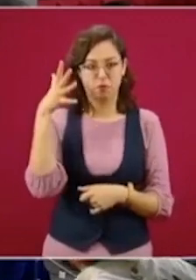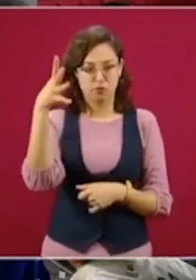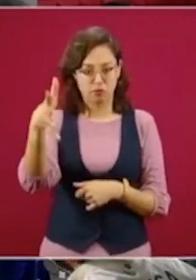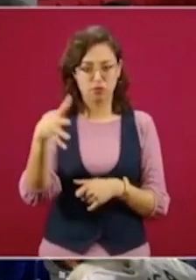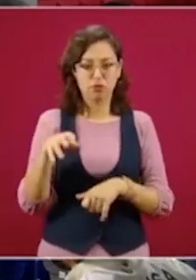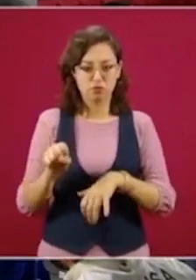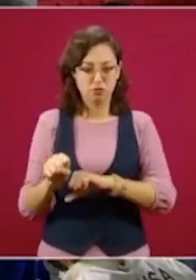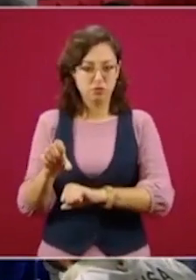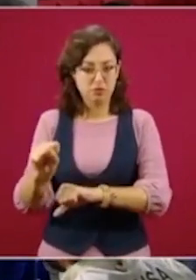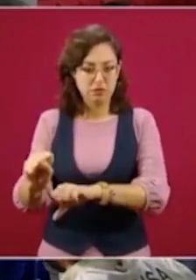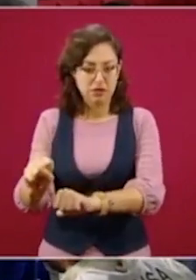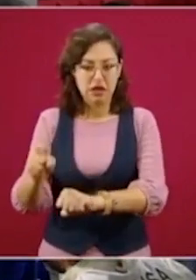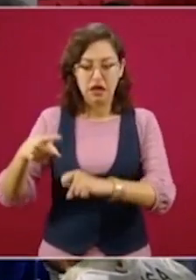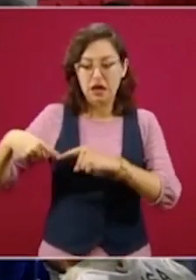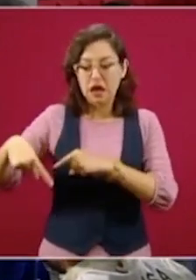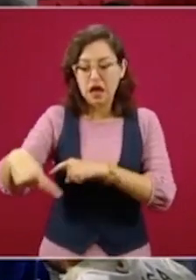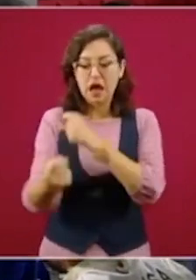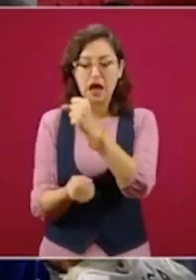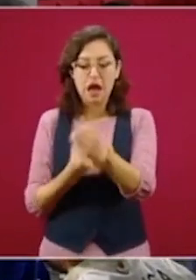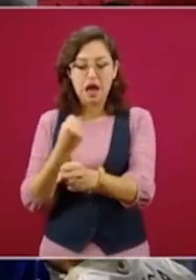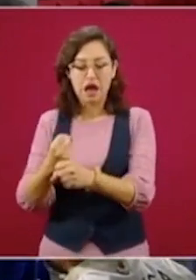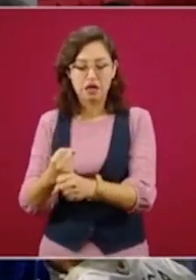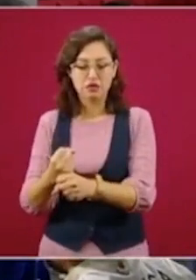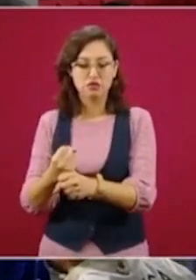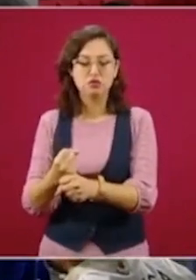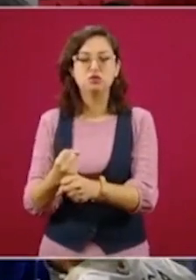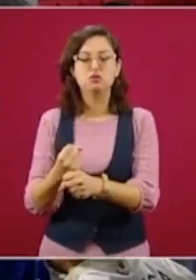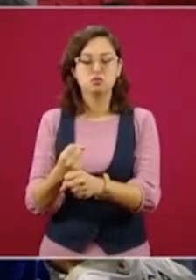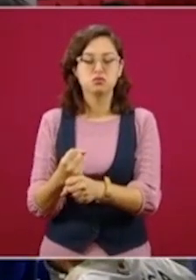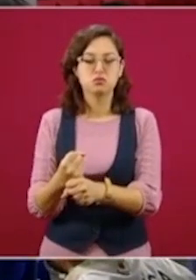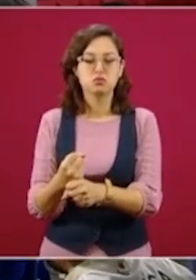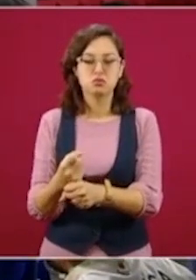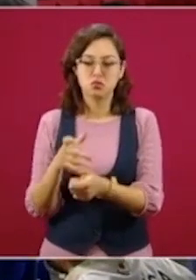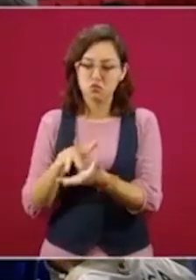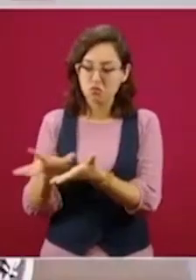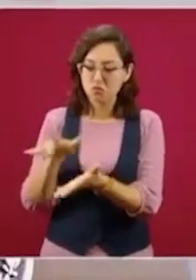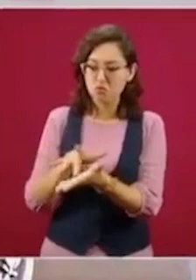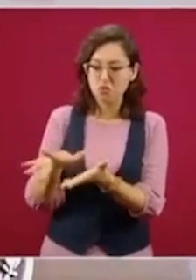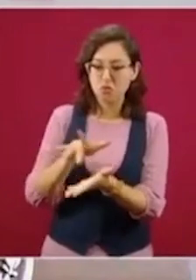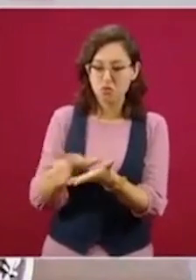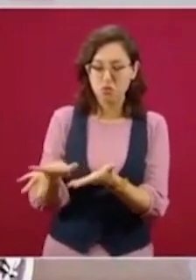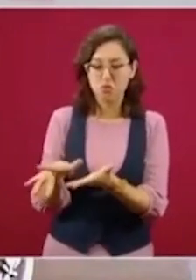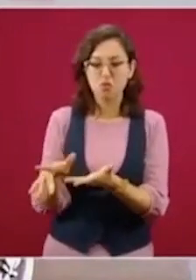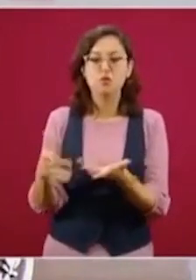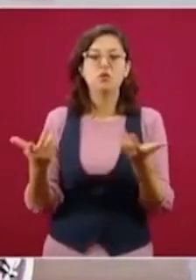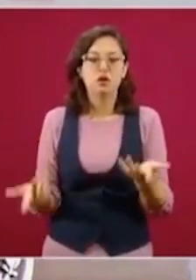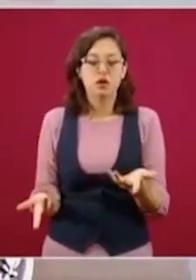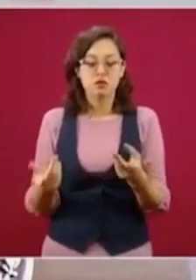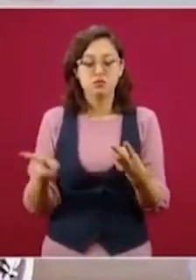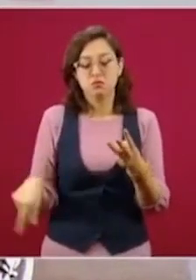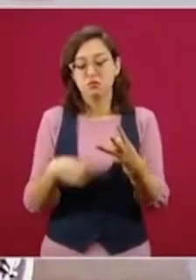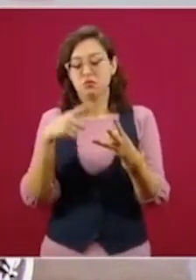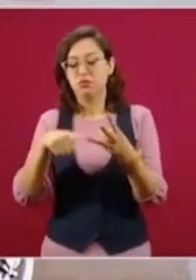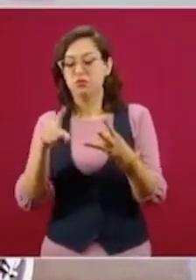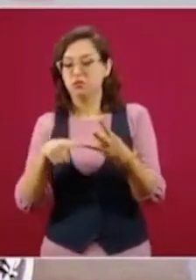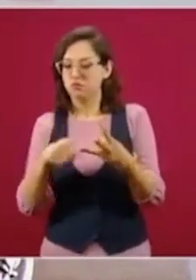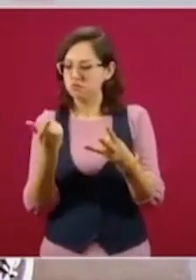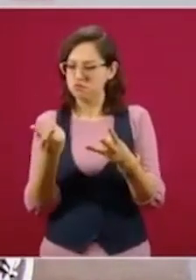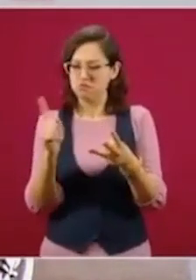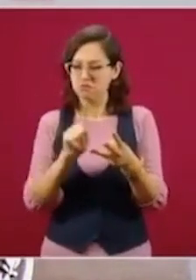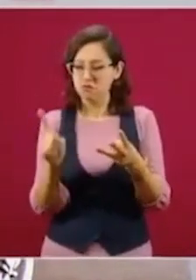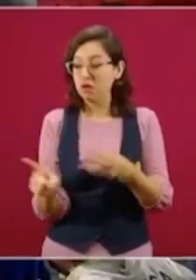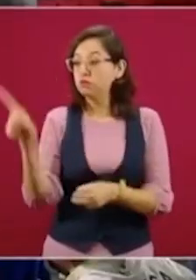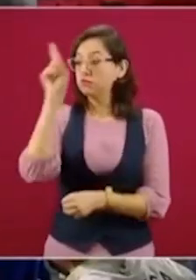arrancamos este año y estamos dando también como un tercer apoyo, mucha capacitación, seguimiento y asesoría.